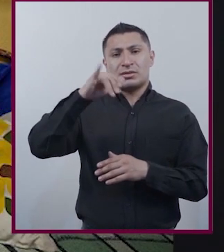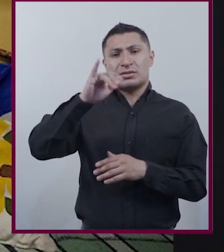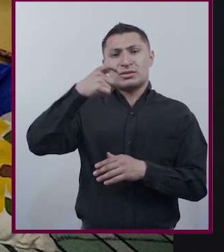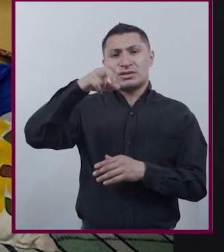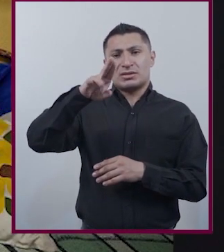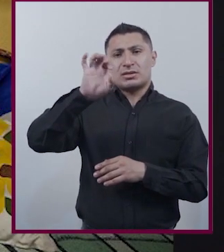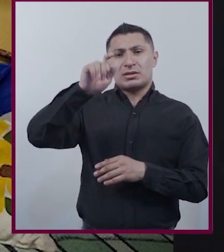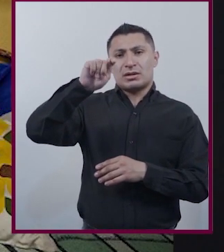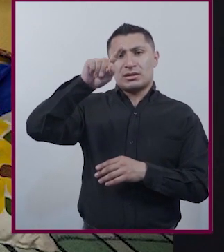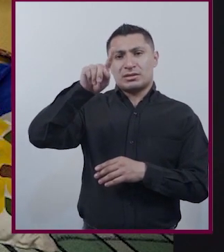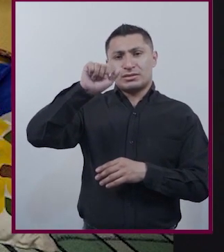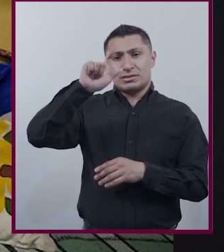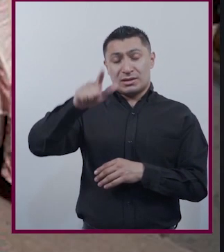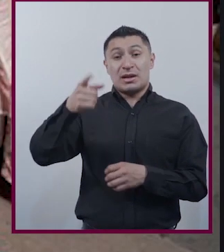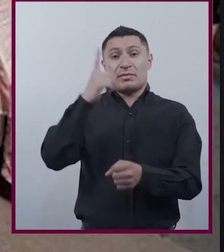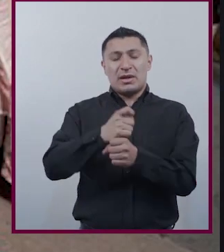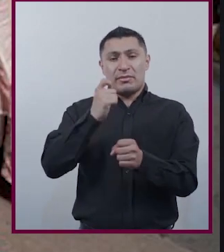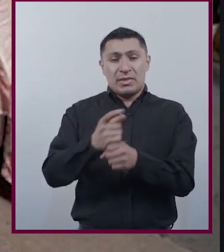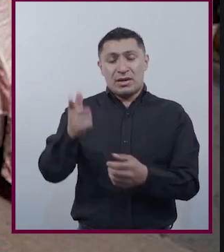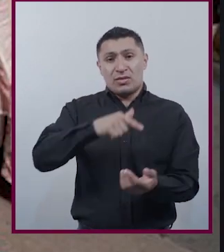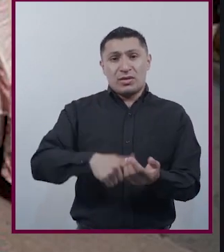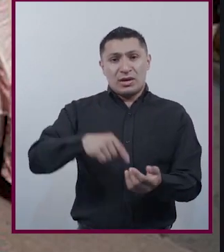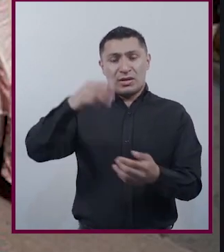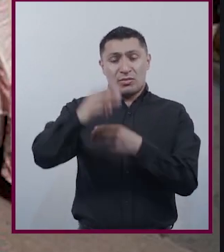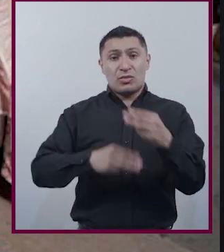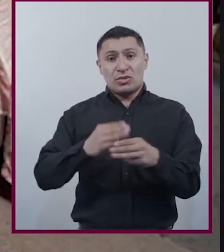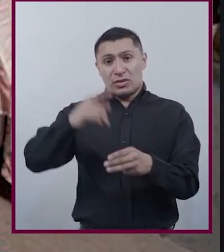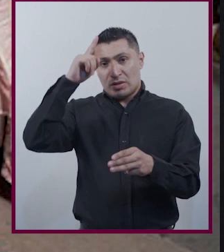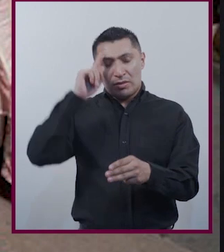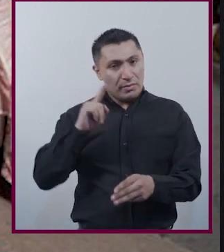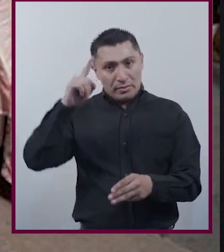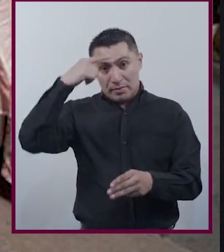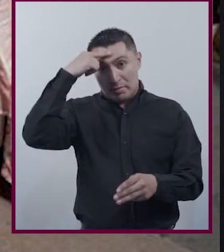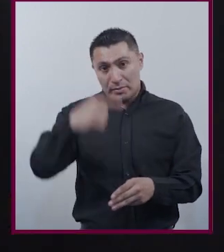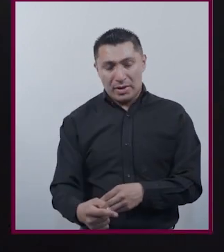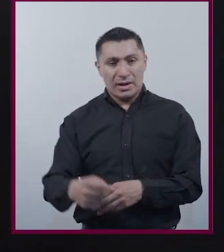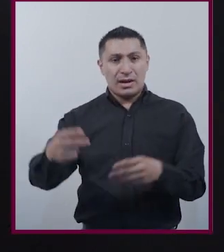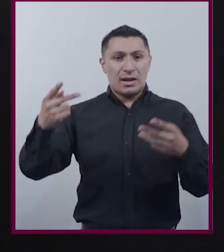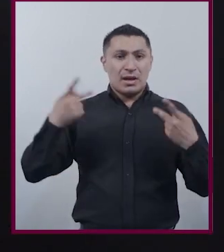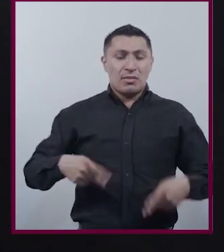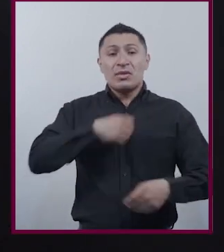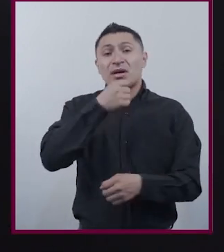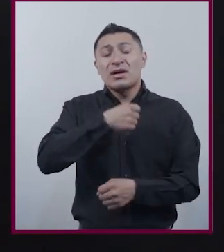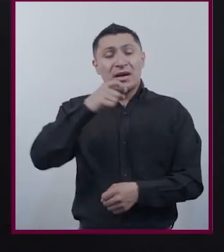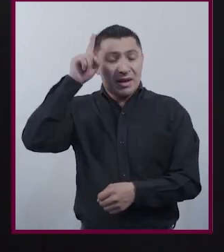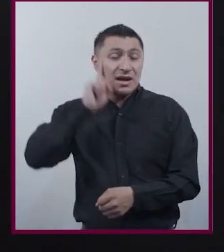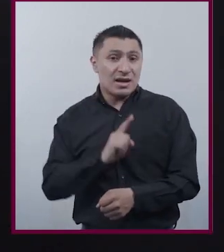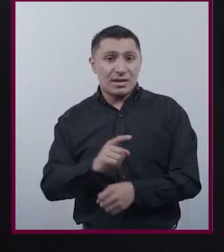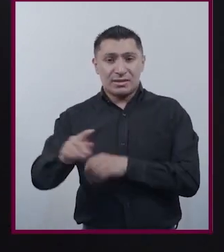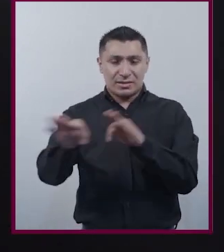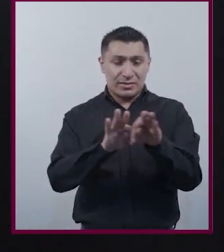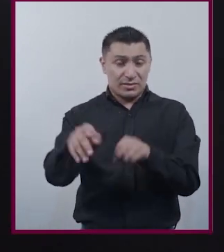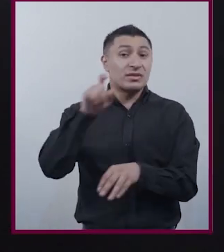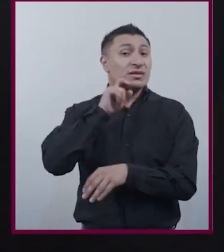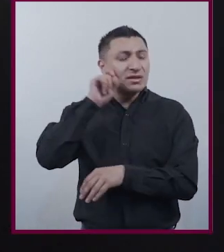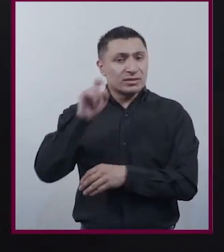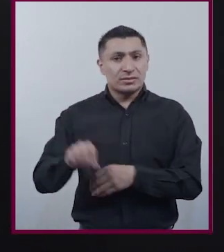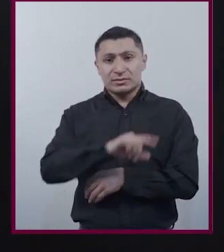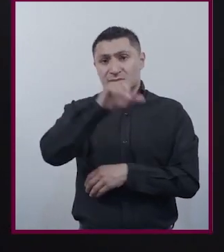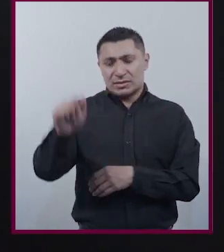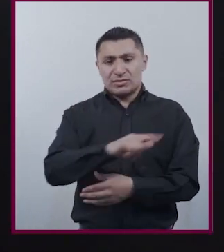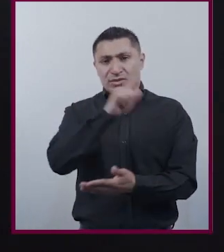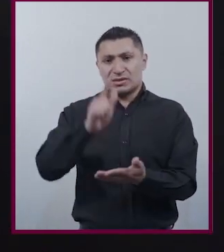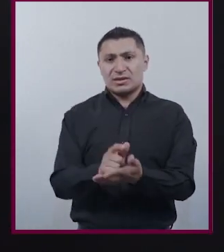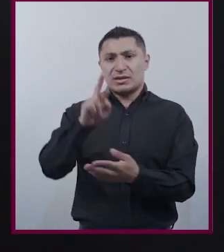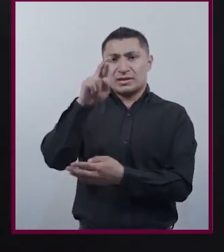la Ciudad de México Primer albergue en el mundo para trabajadoras sexuales de la tercera edad Después de varios antecedentes como la Ley Robles